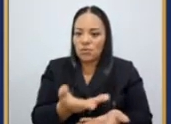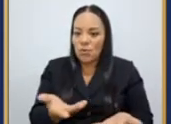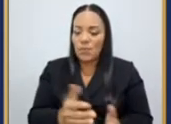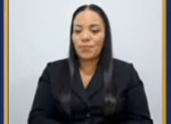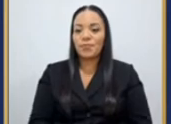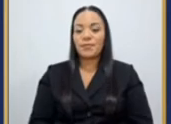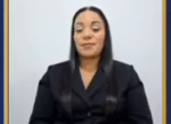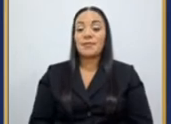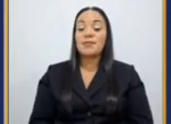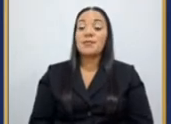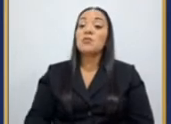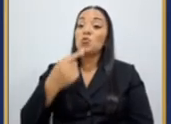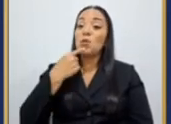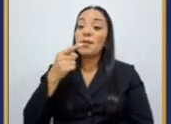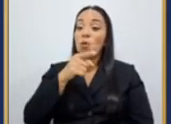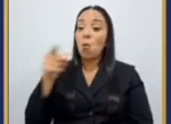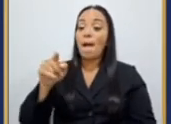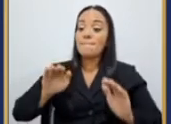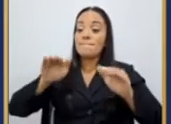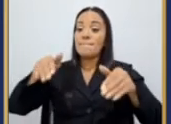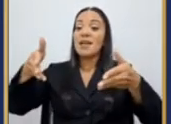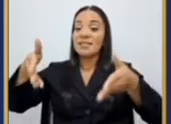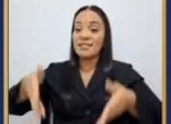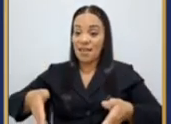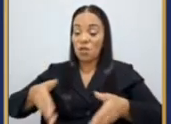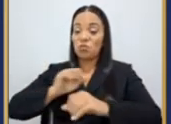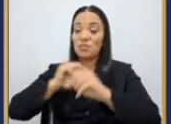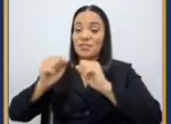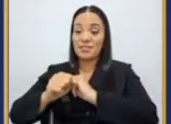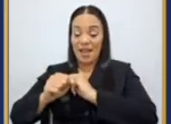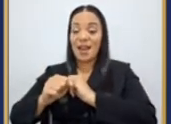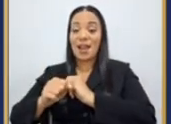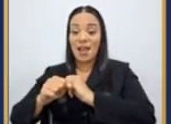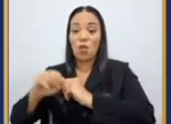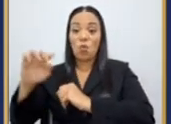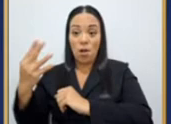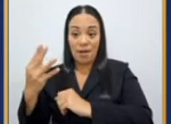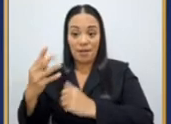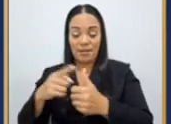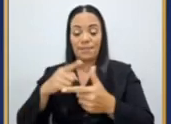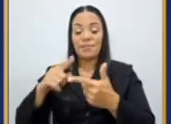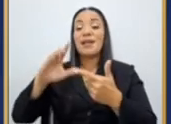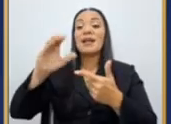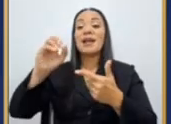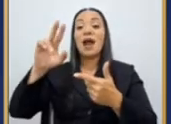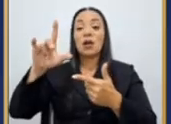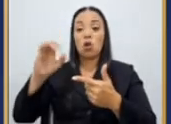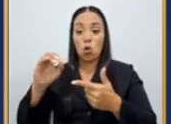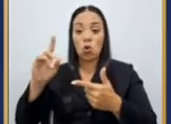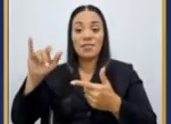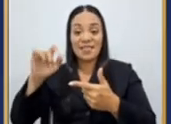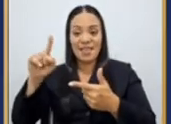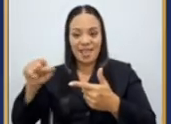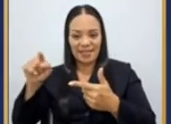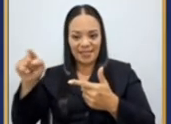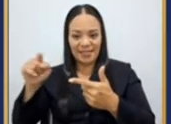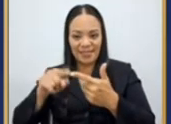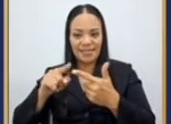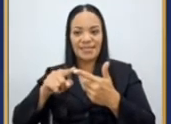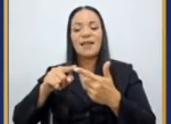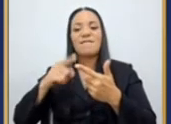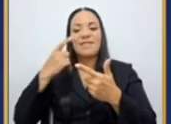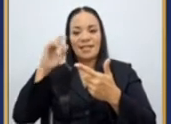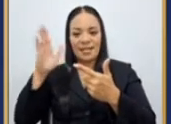señores magistrados de la sala constitucional, vea, don Carlo Díaz, fiscal general, vea, doña Patricia Solano,